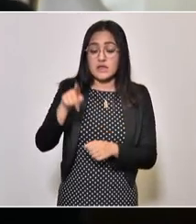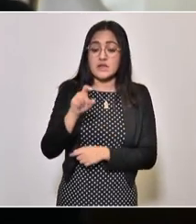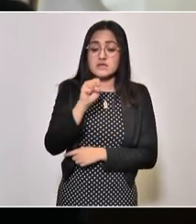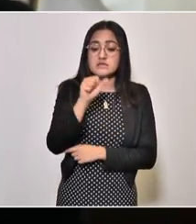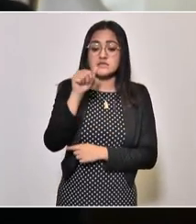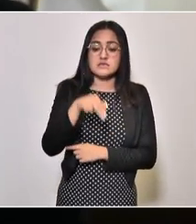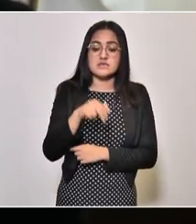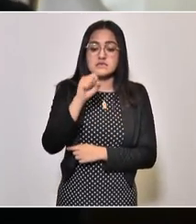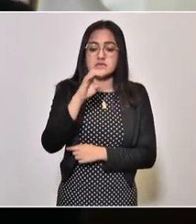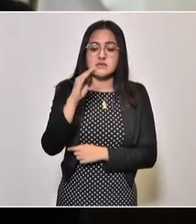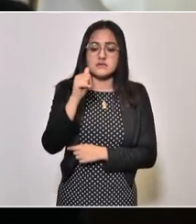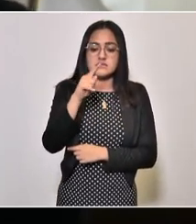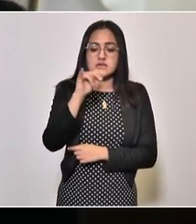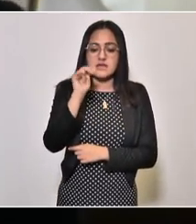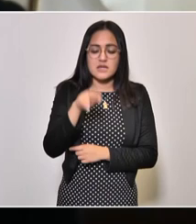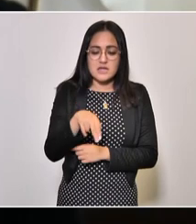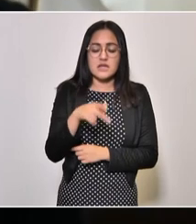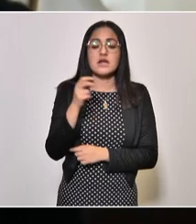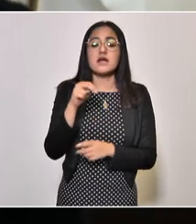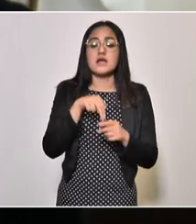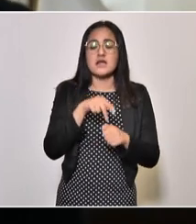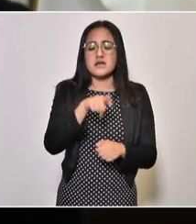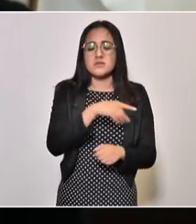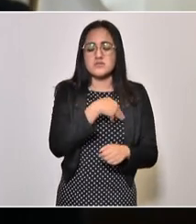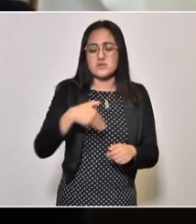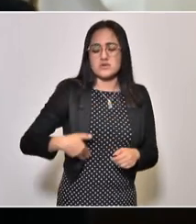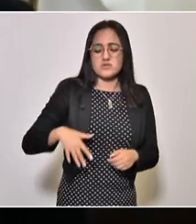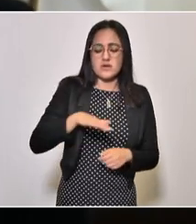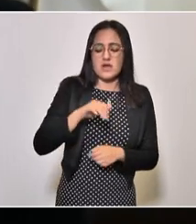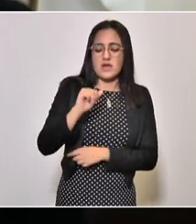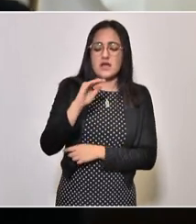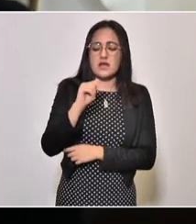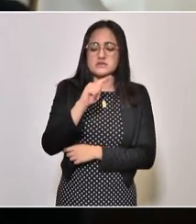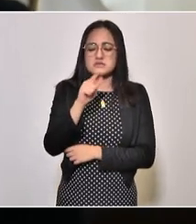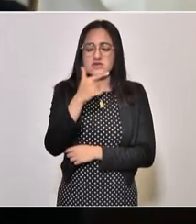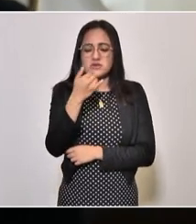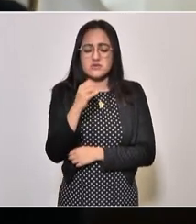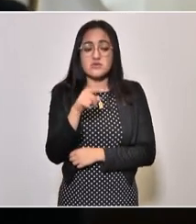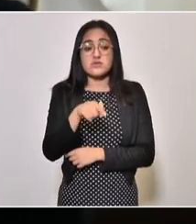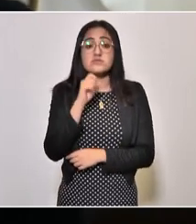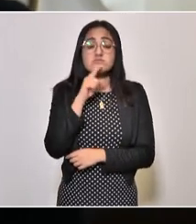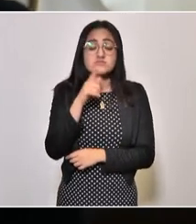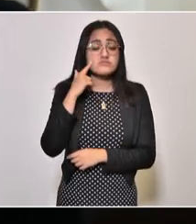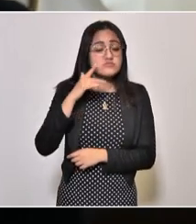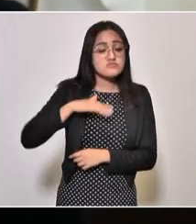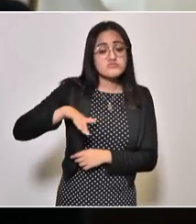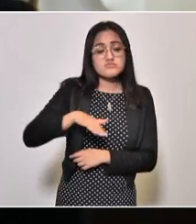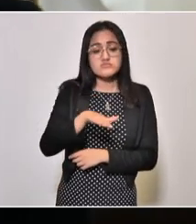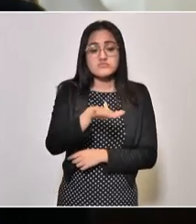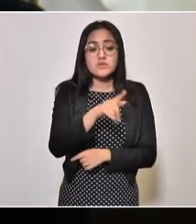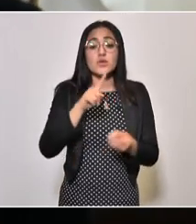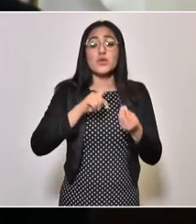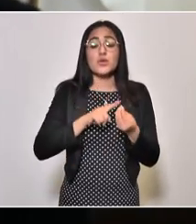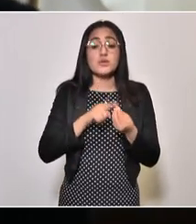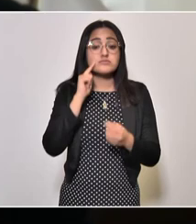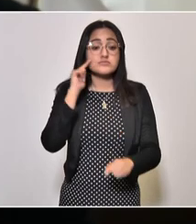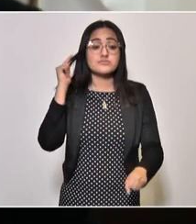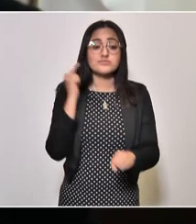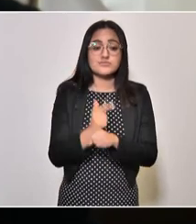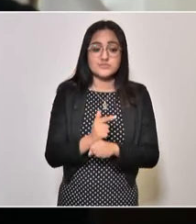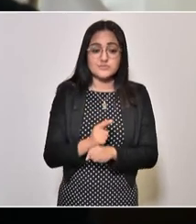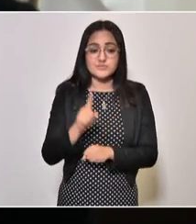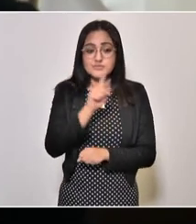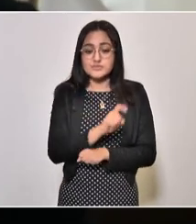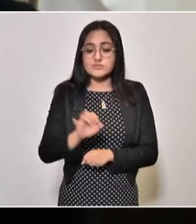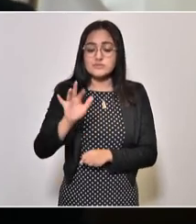San Sebastián, Villanueva, municipio de Acatzingo, se realizó un recorrido donde se identificaron